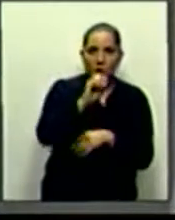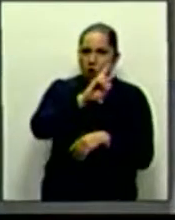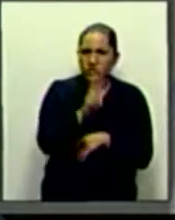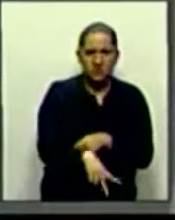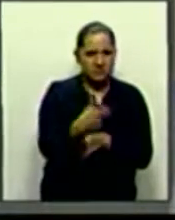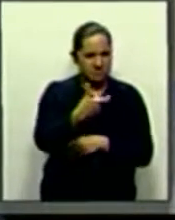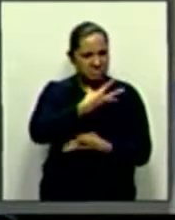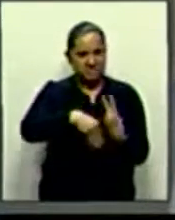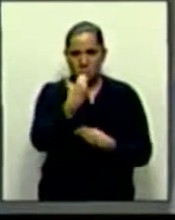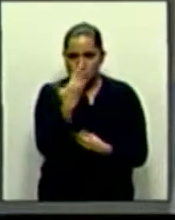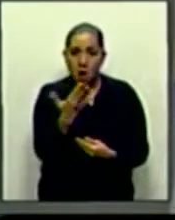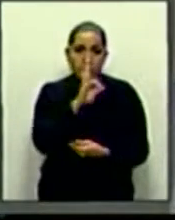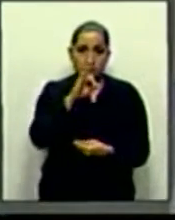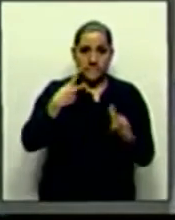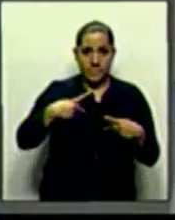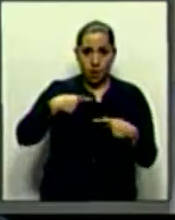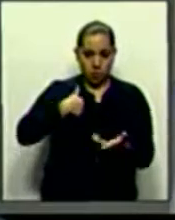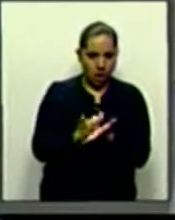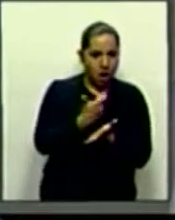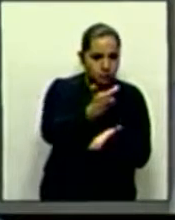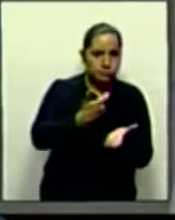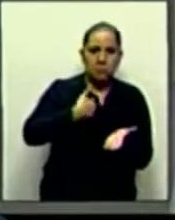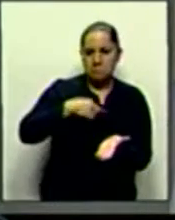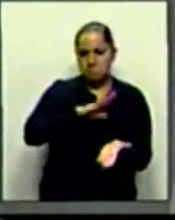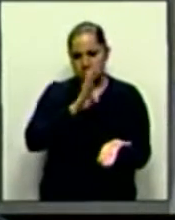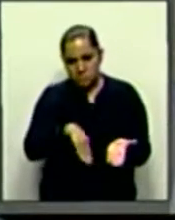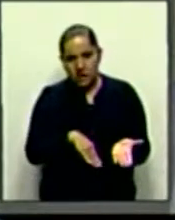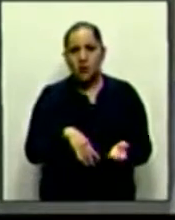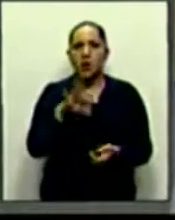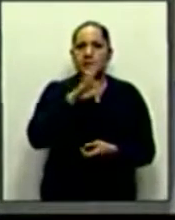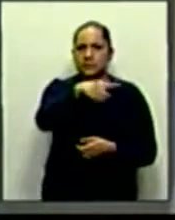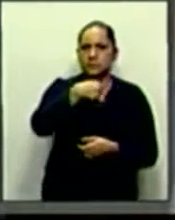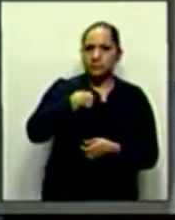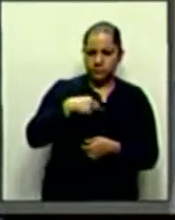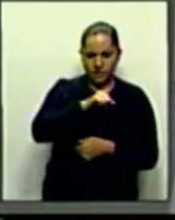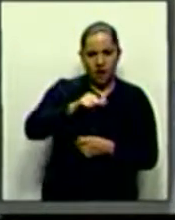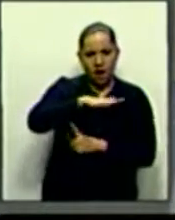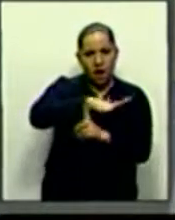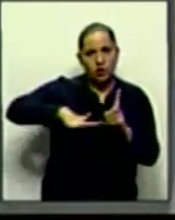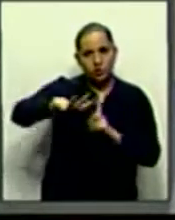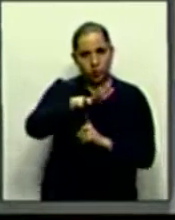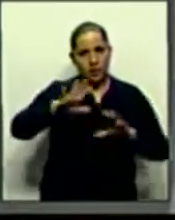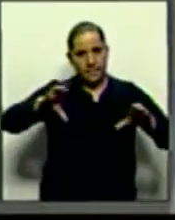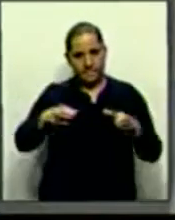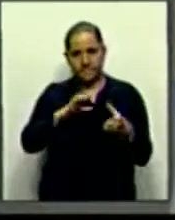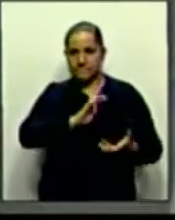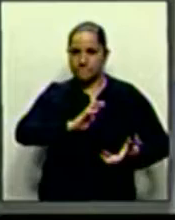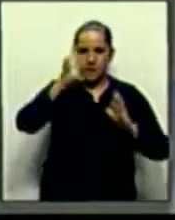deudor, la muerte del contribuyente o la condonación fiscal para zonas afectadas por eventos